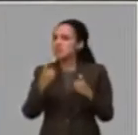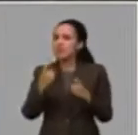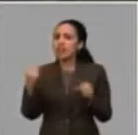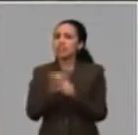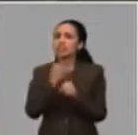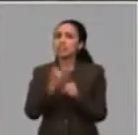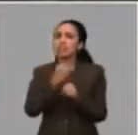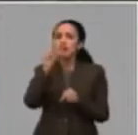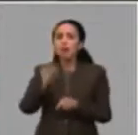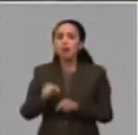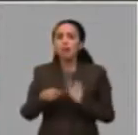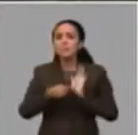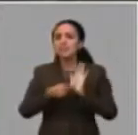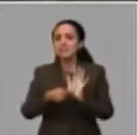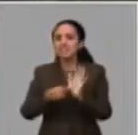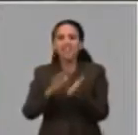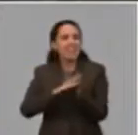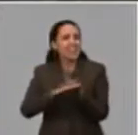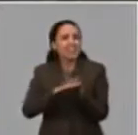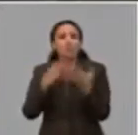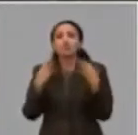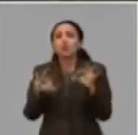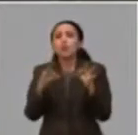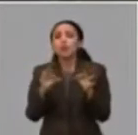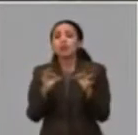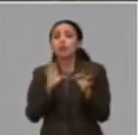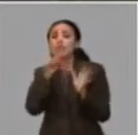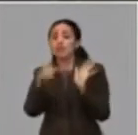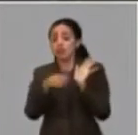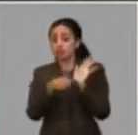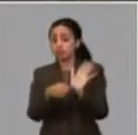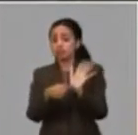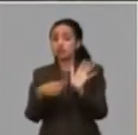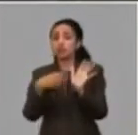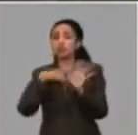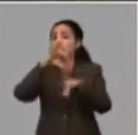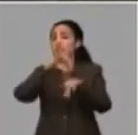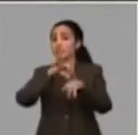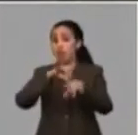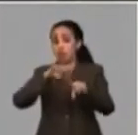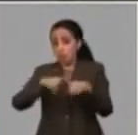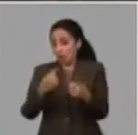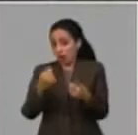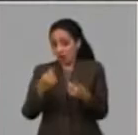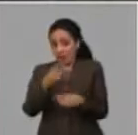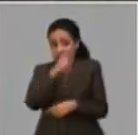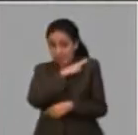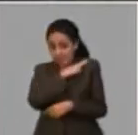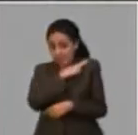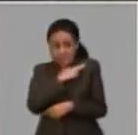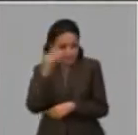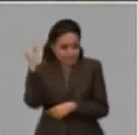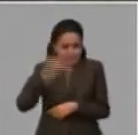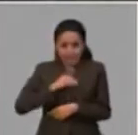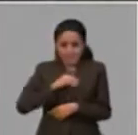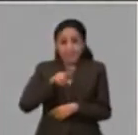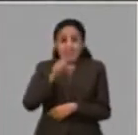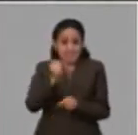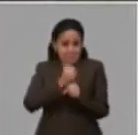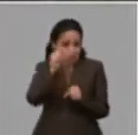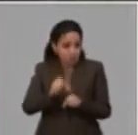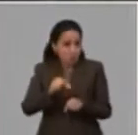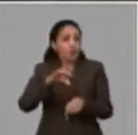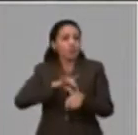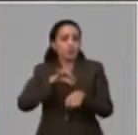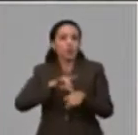trabajador presente ningún documento que acredite en la enfermedad que tiene, porque el empleador conoce a ese trabajador. Y hemos recibido quejas